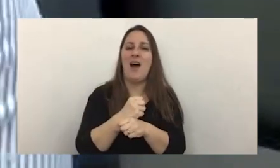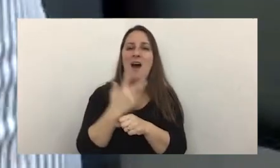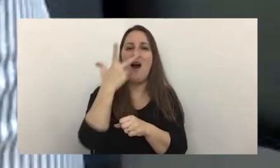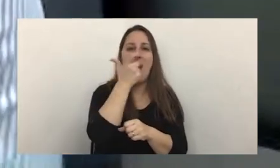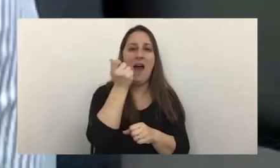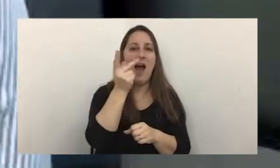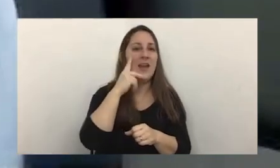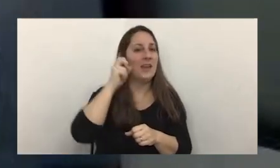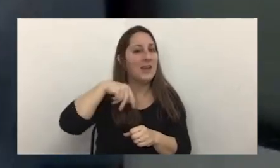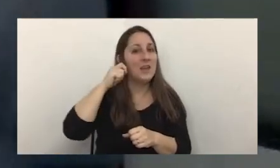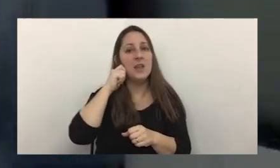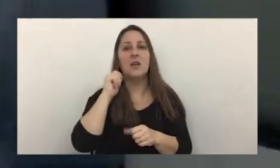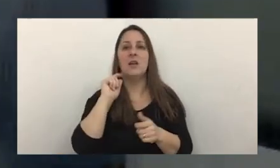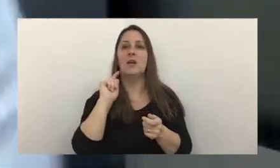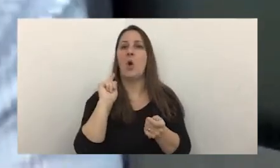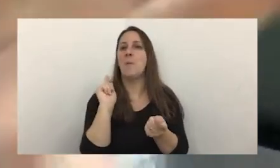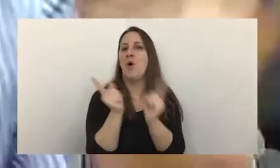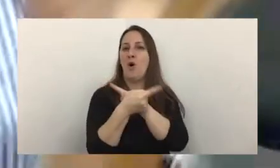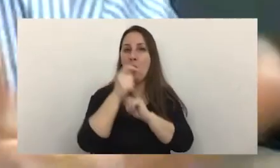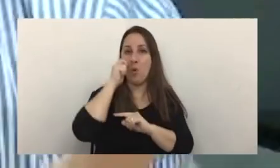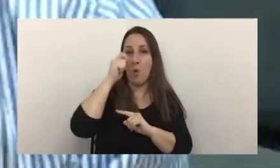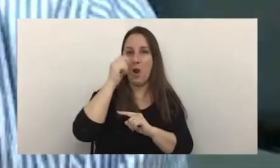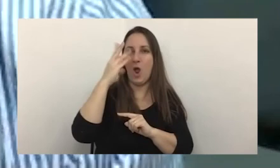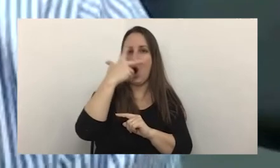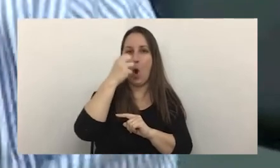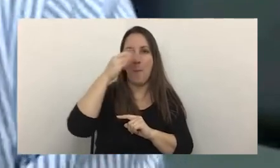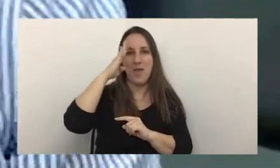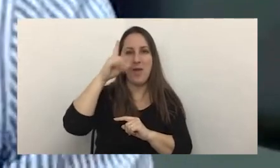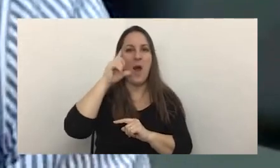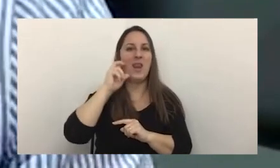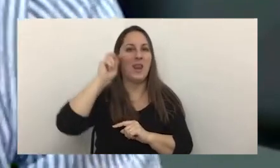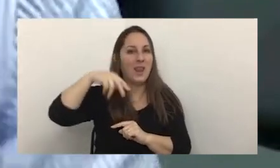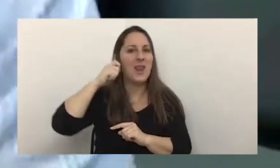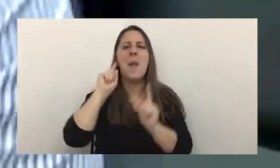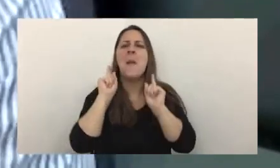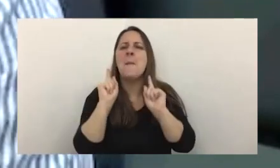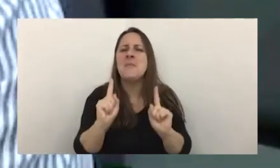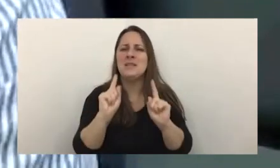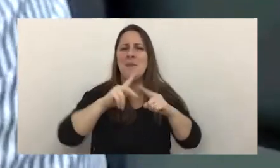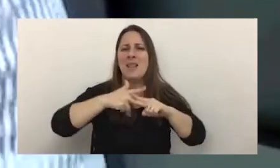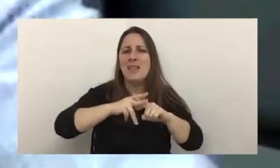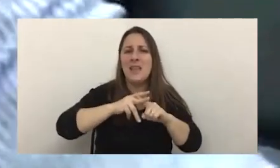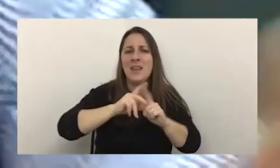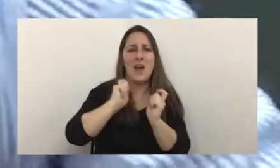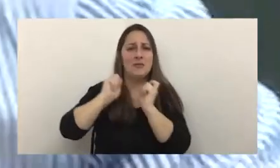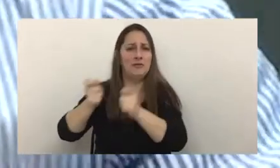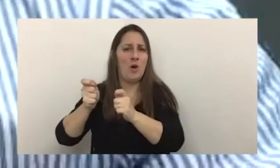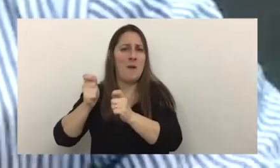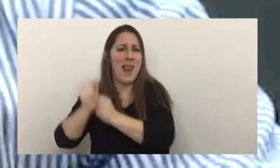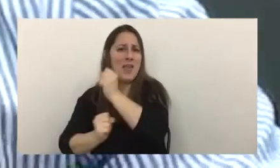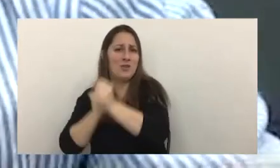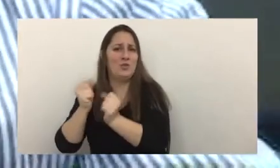suplantando en Google al home banking las mismas técnicas son utilizadas en la industria cripto si no nos